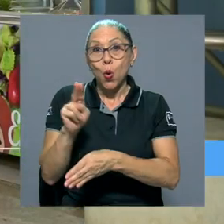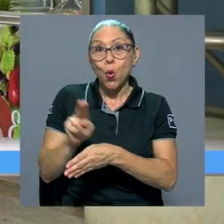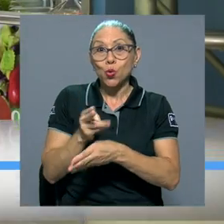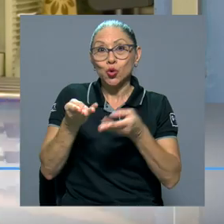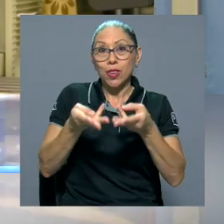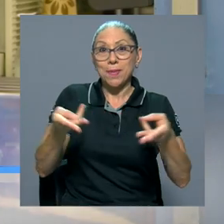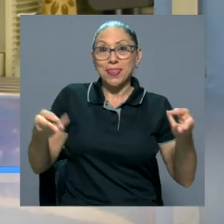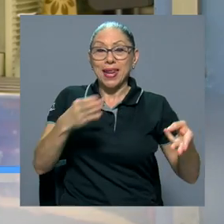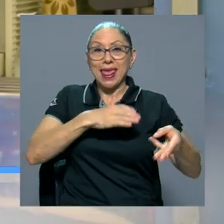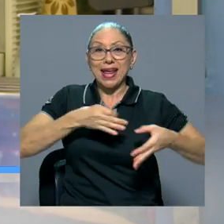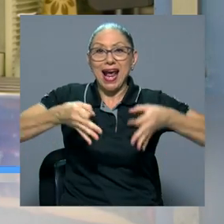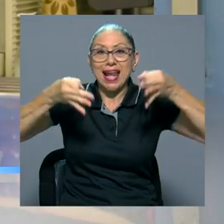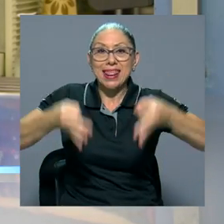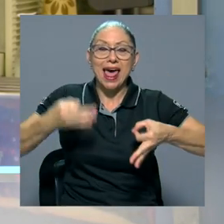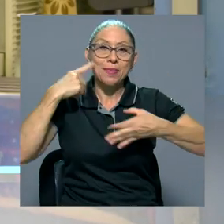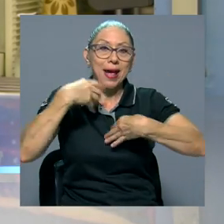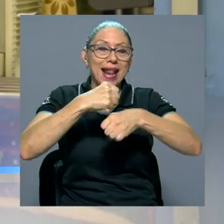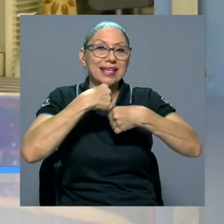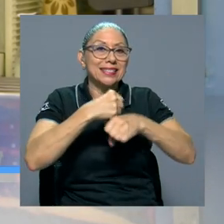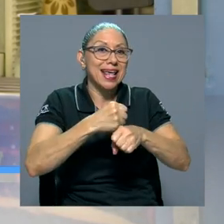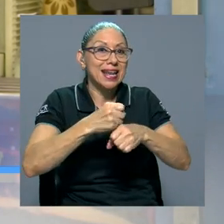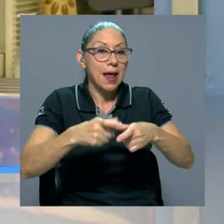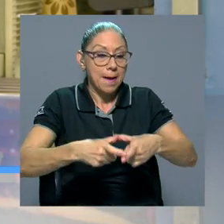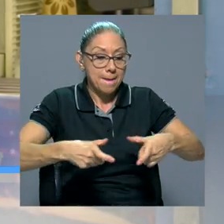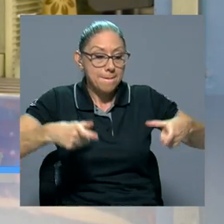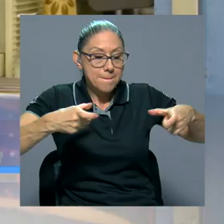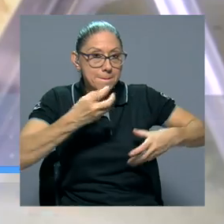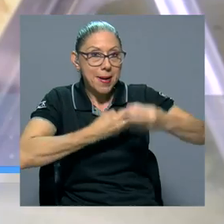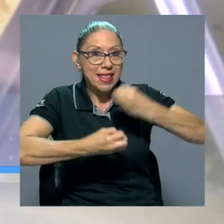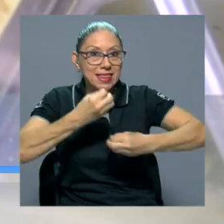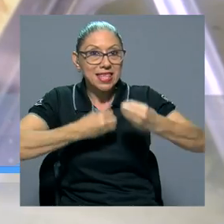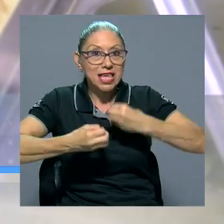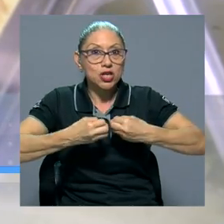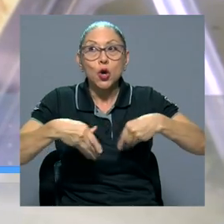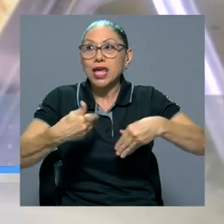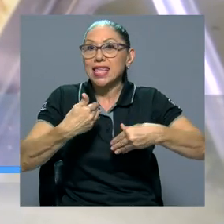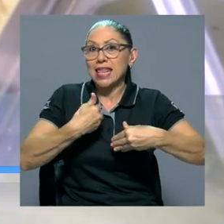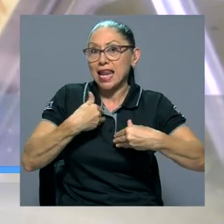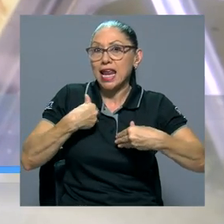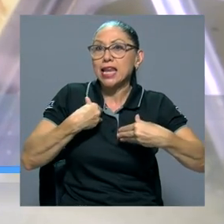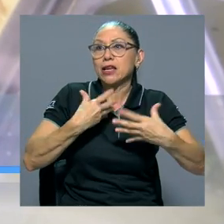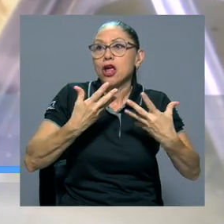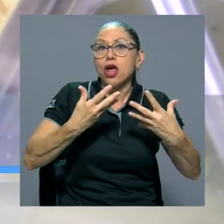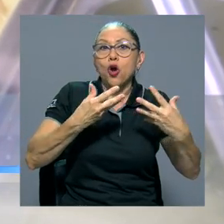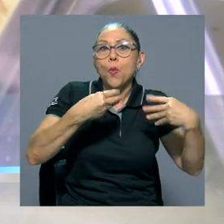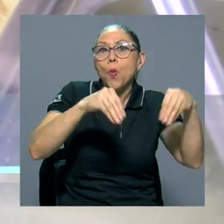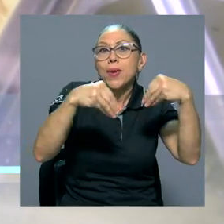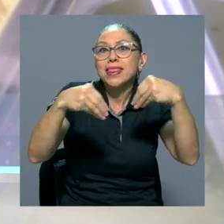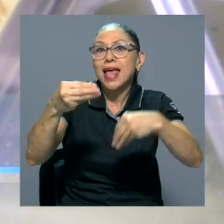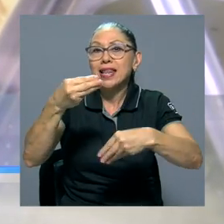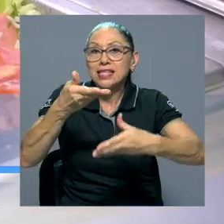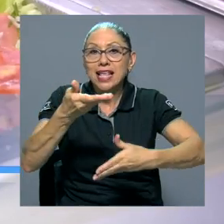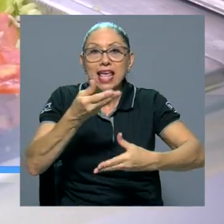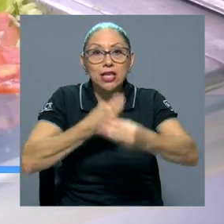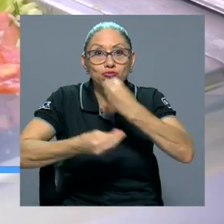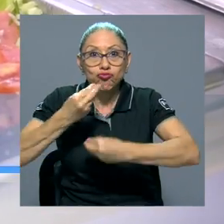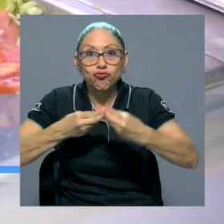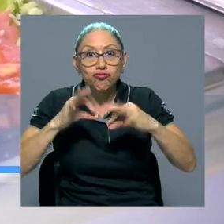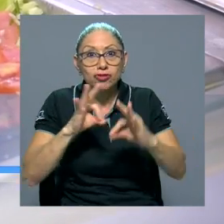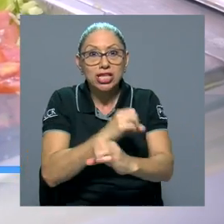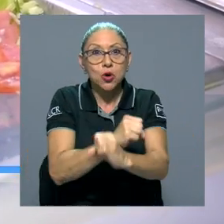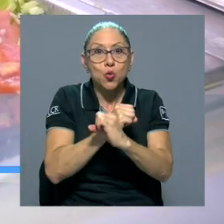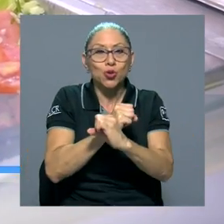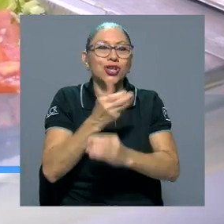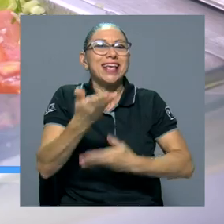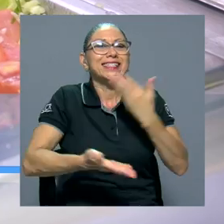Mediante el uso de materia prima de calidad para la elaboración de cada platillo y proveedores seguros, los servicios de